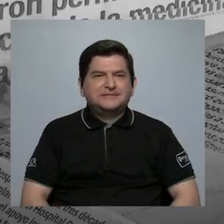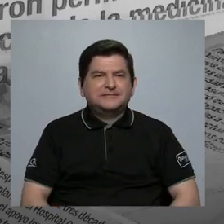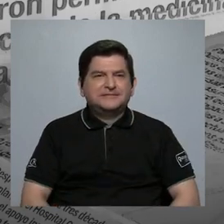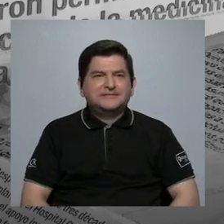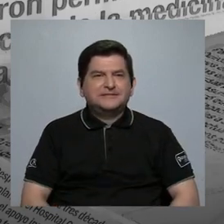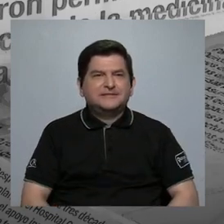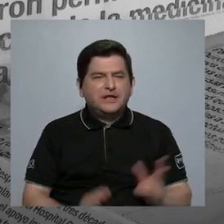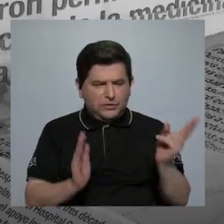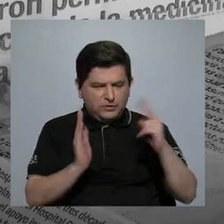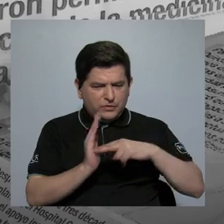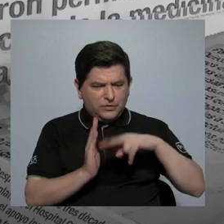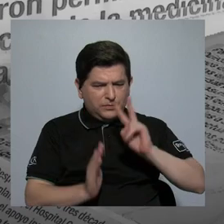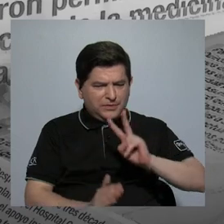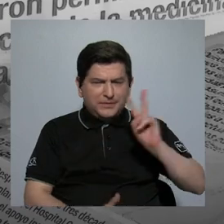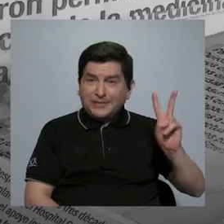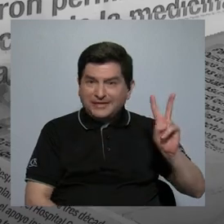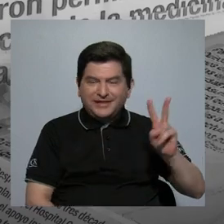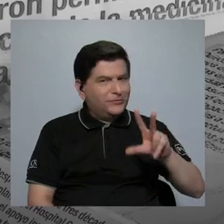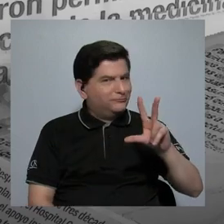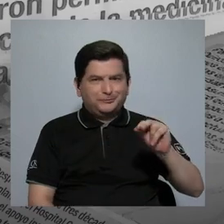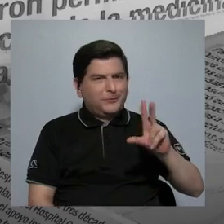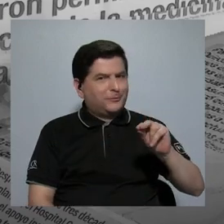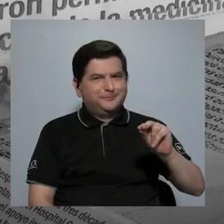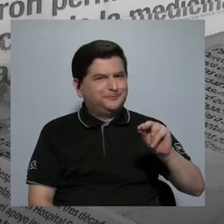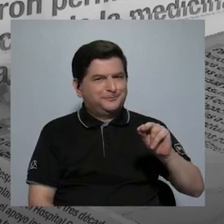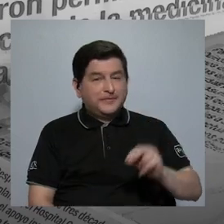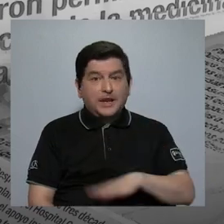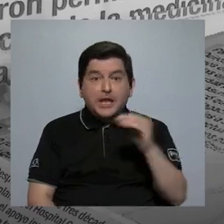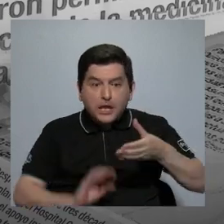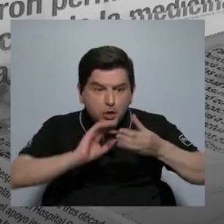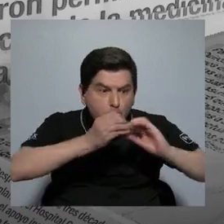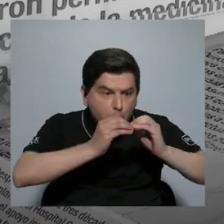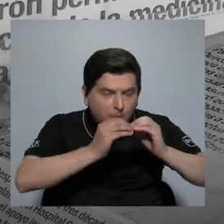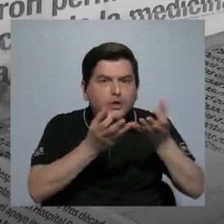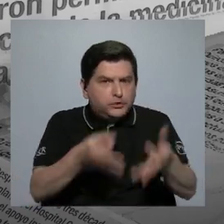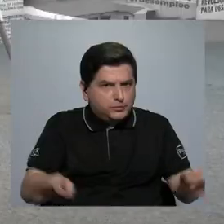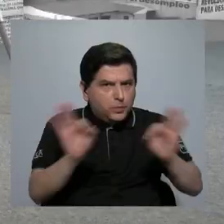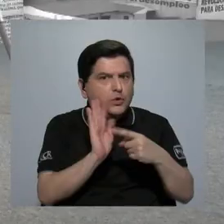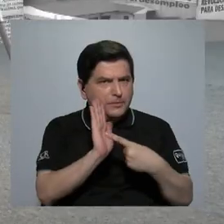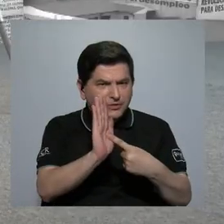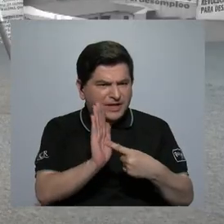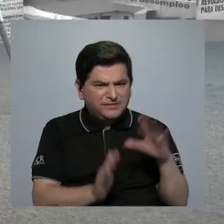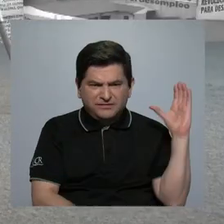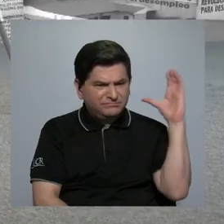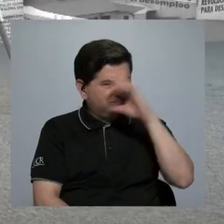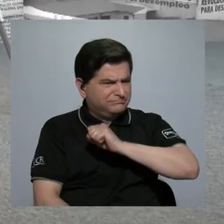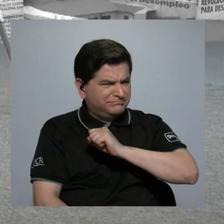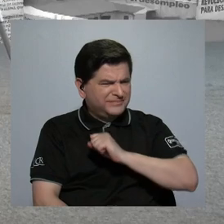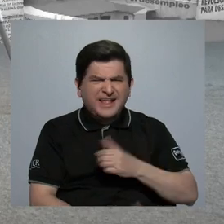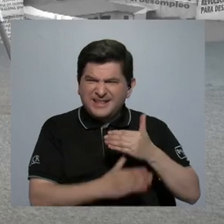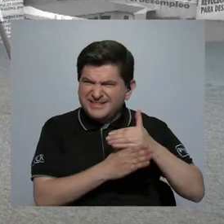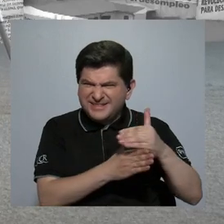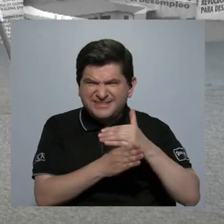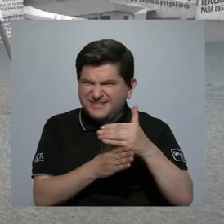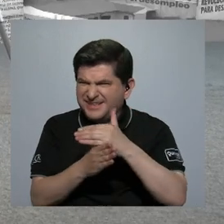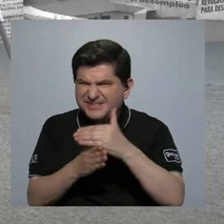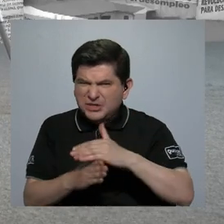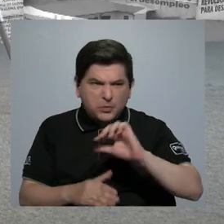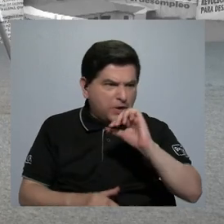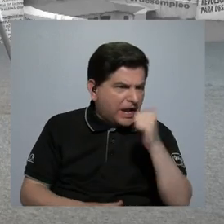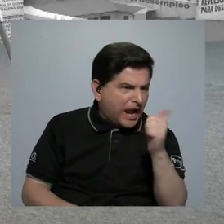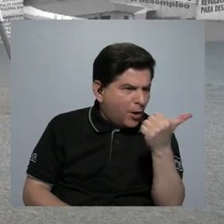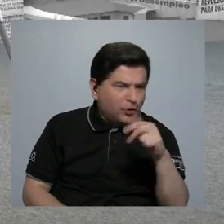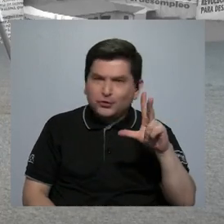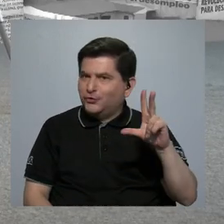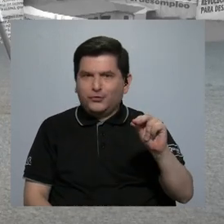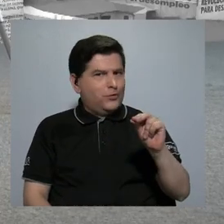2022, y a partir de los datos, que es muy importante, no vemos que sea que se está repartiendo